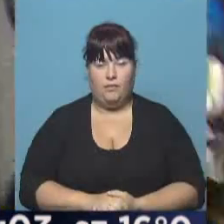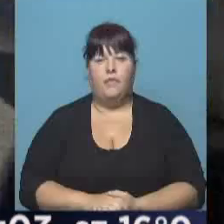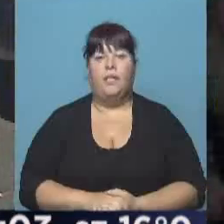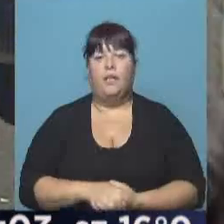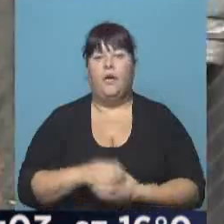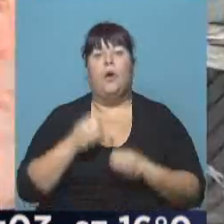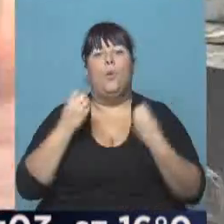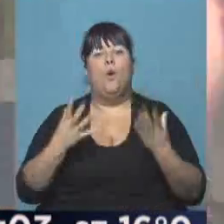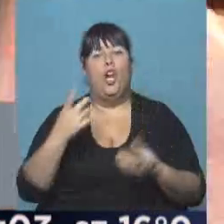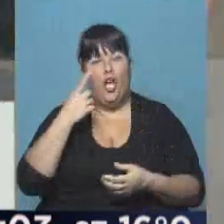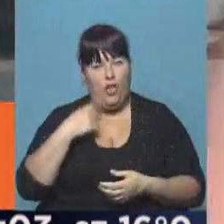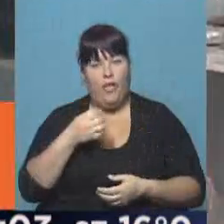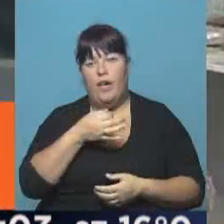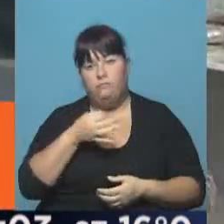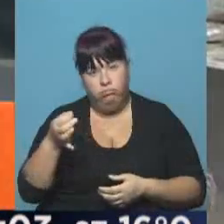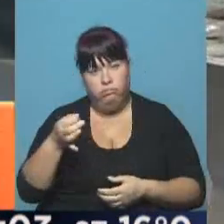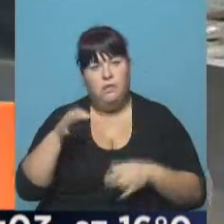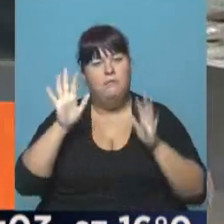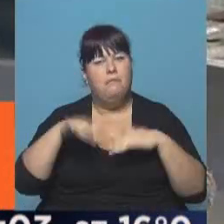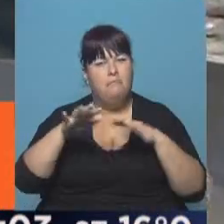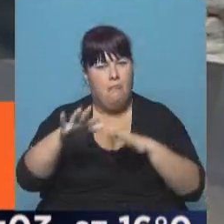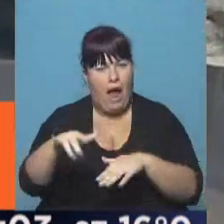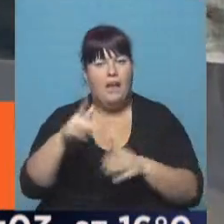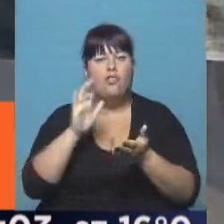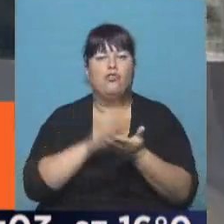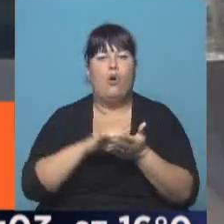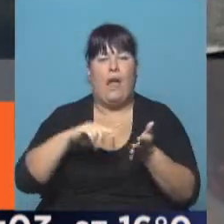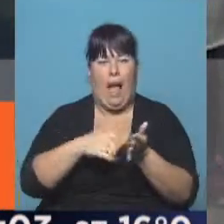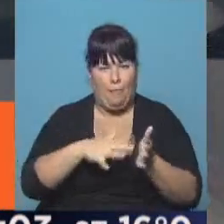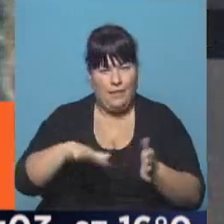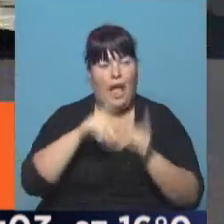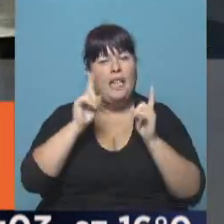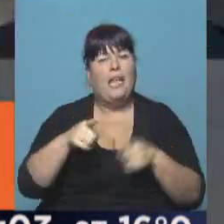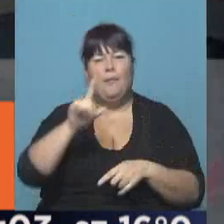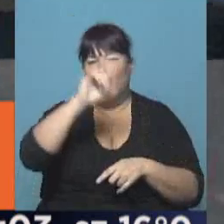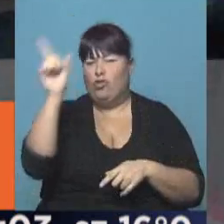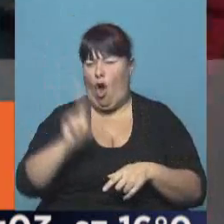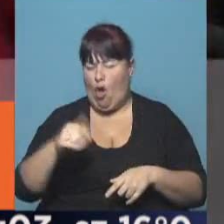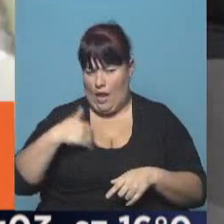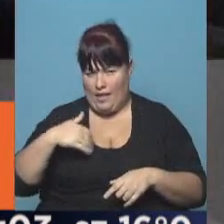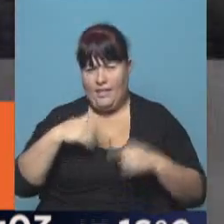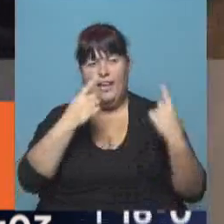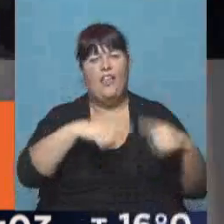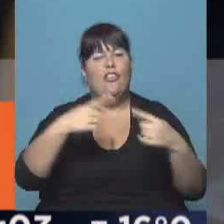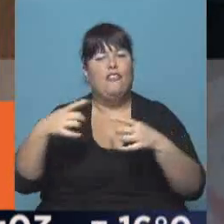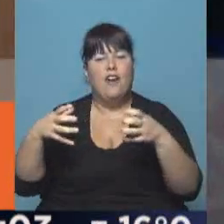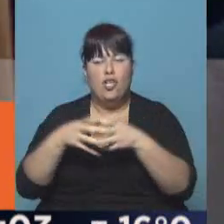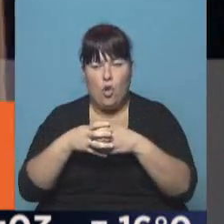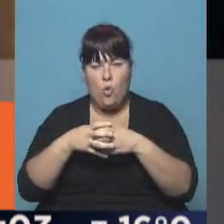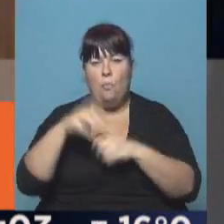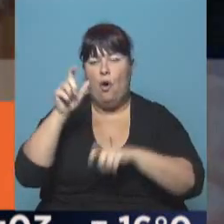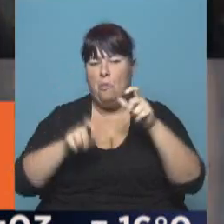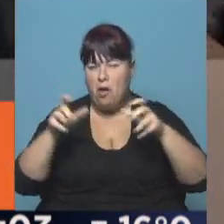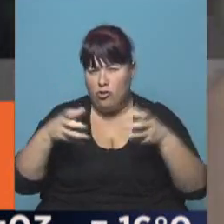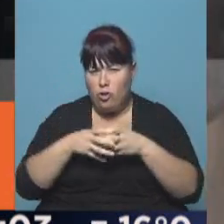Alejandro, muy buenos días. Efectivamente, movilizaciones en el ámbito de la capital, pero también en todo el país. Distintas organizaciones